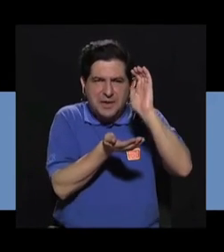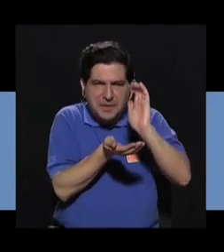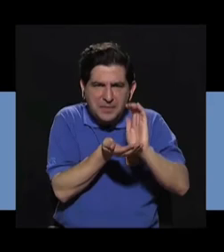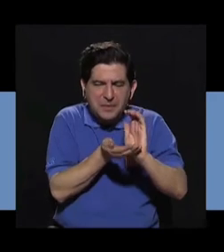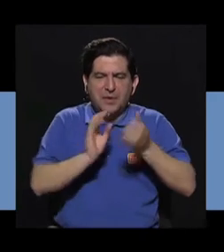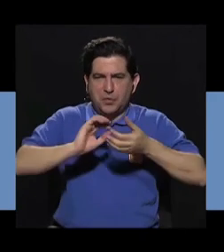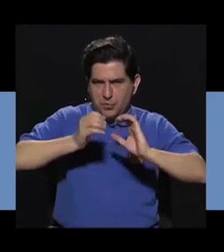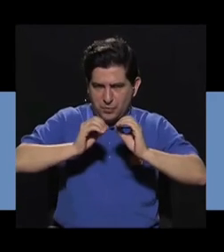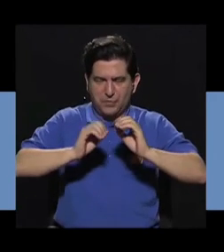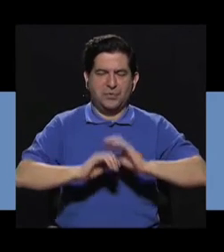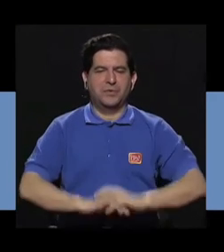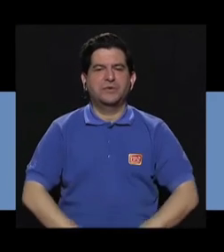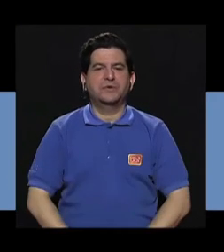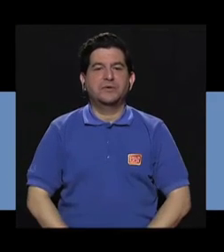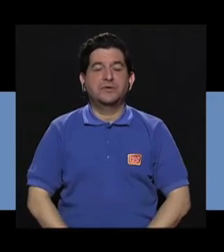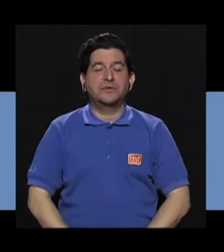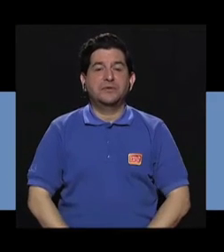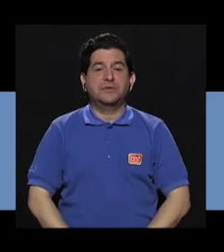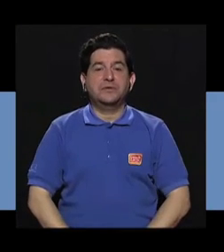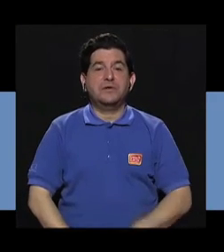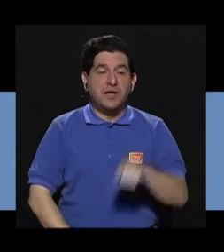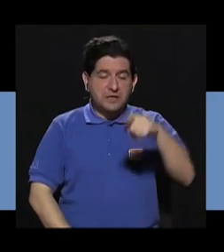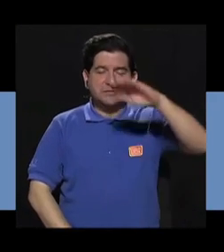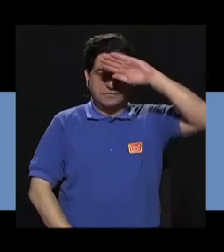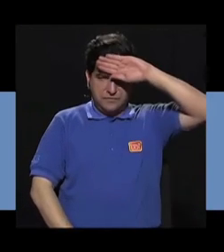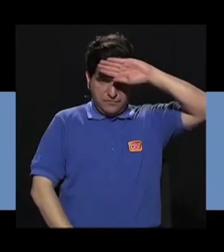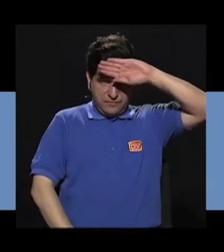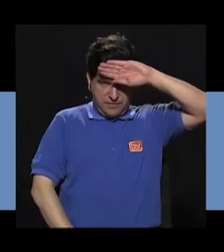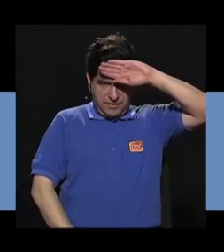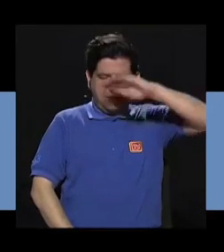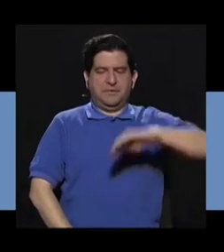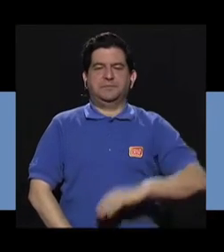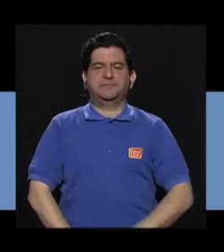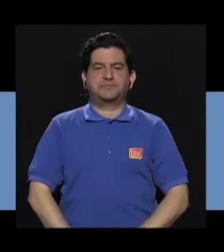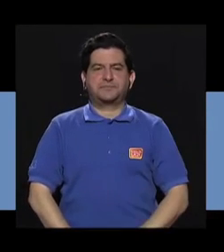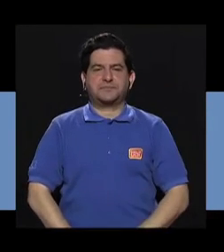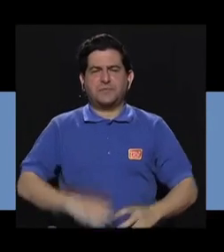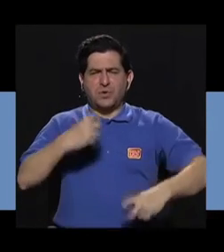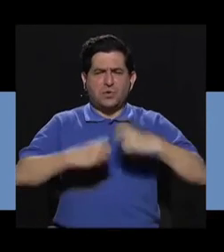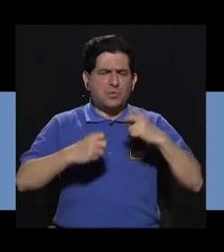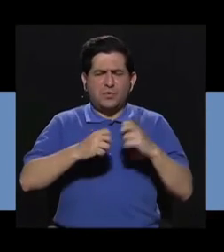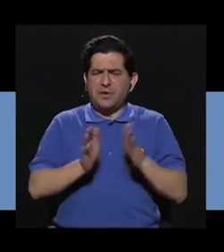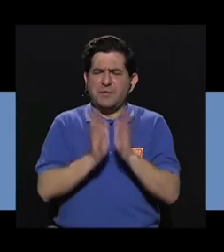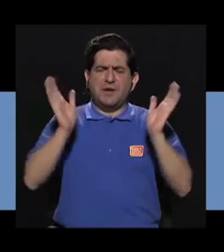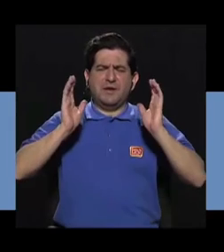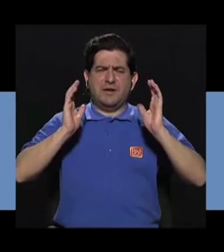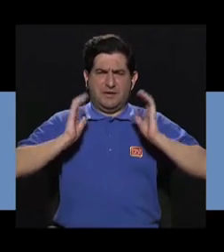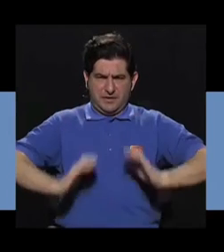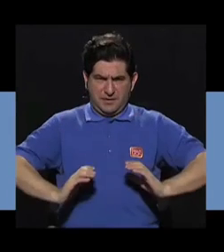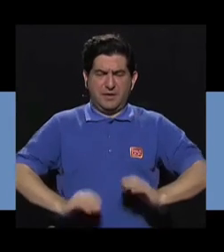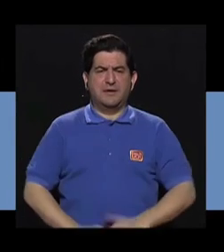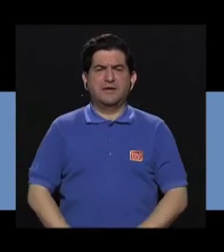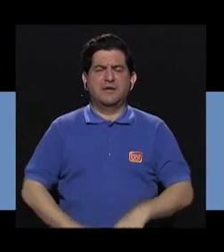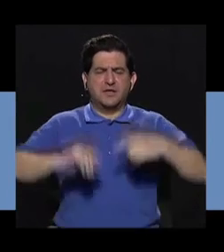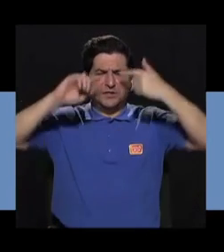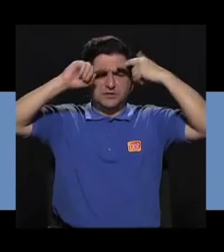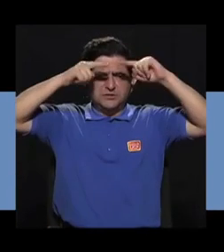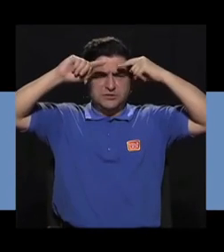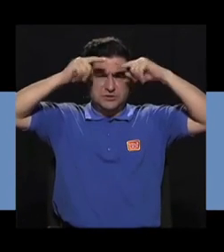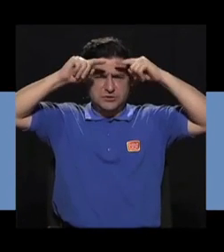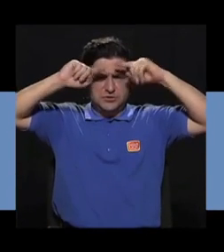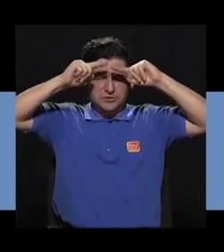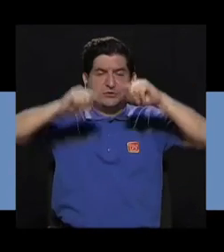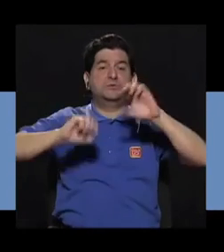menor cantidad. Lo que produce es fiebre, malestar general, dolor de cabeza,